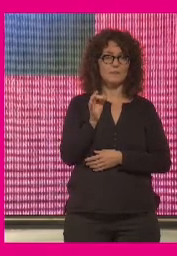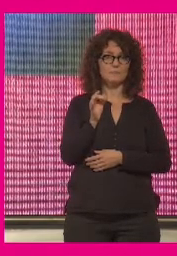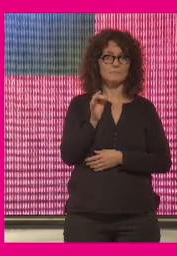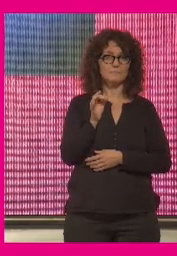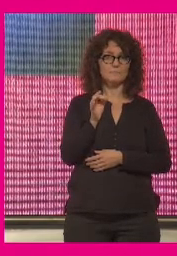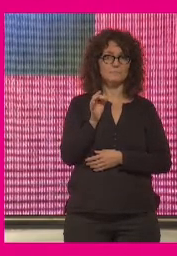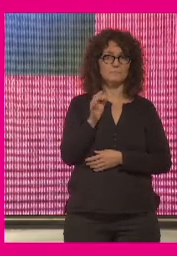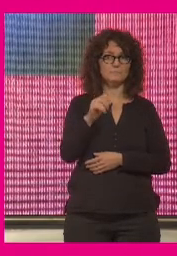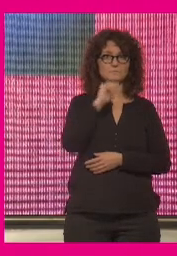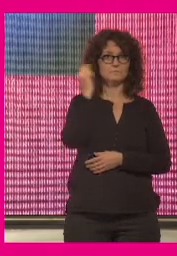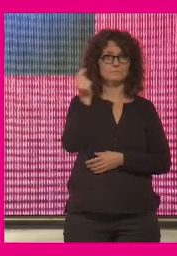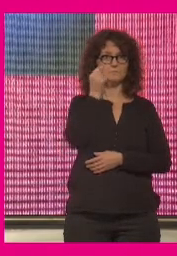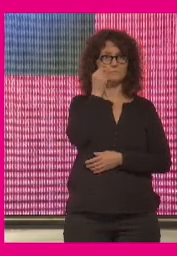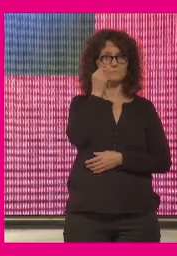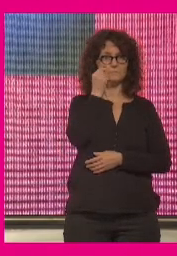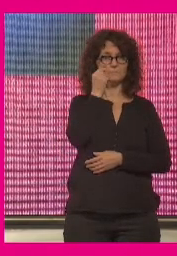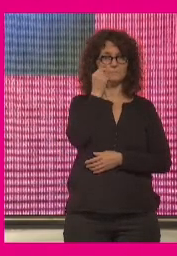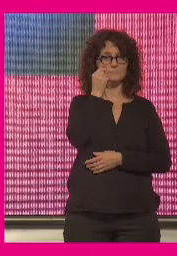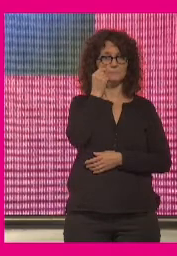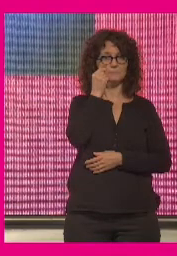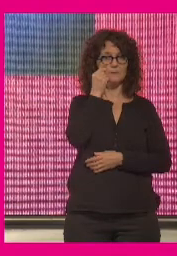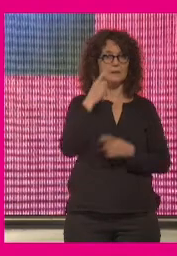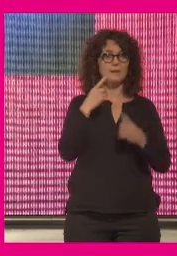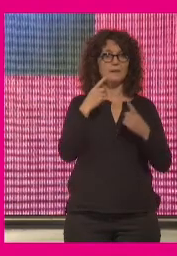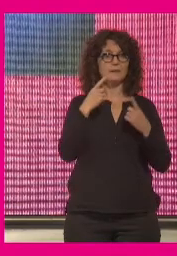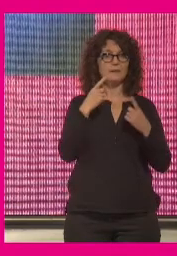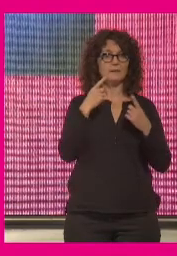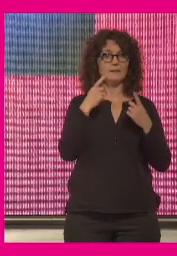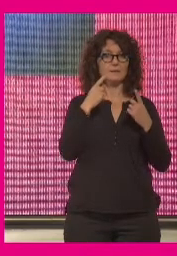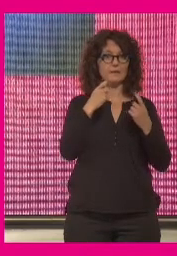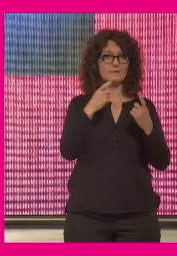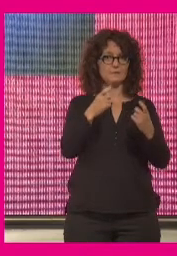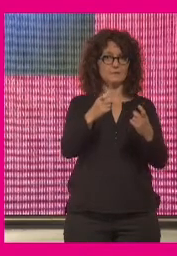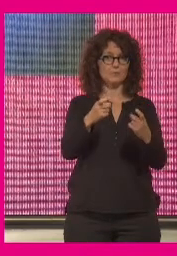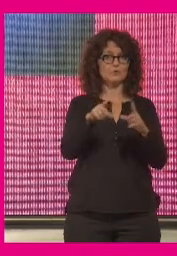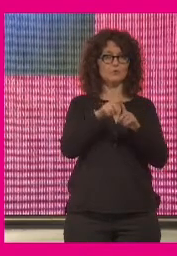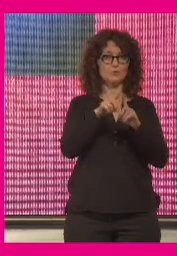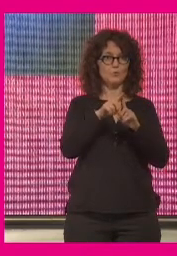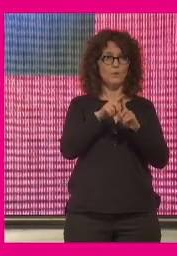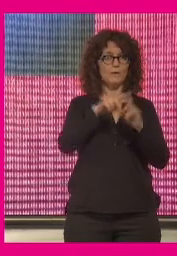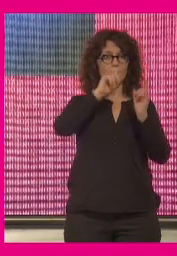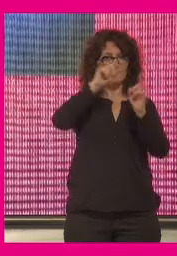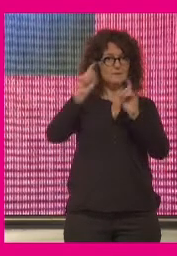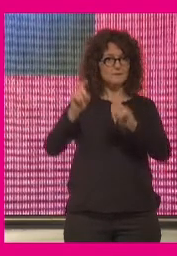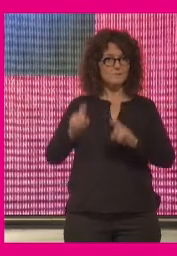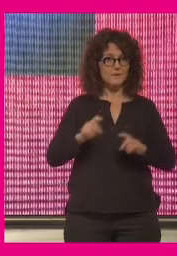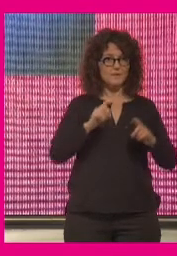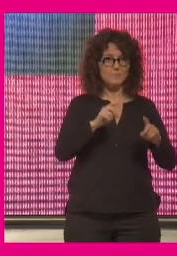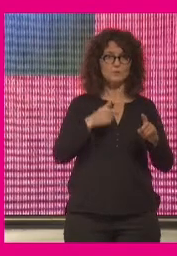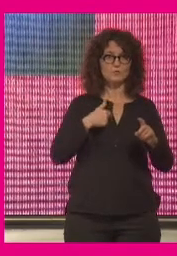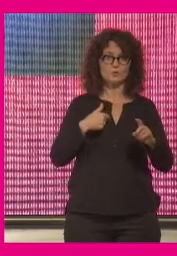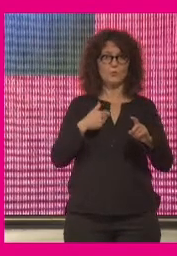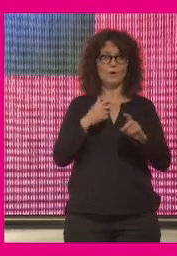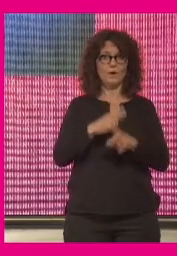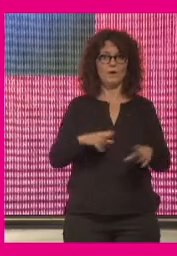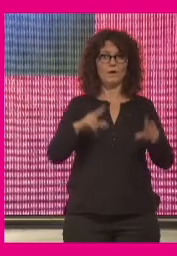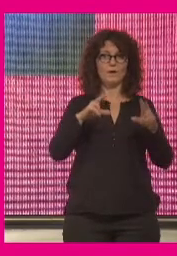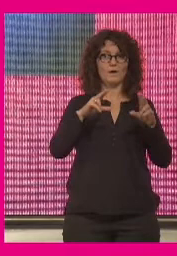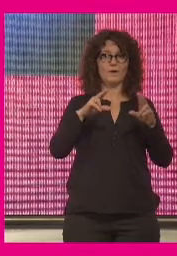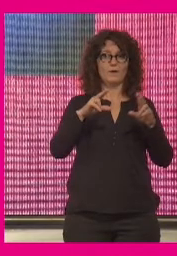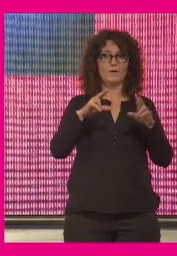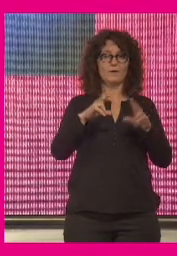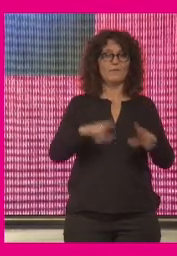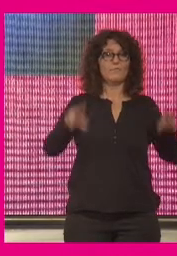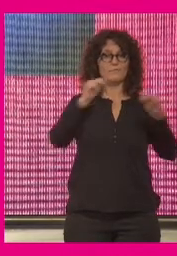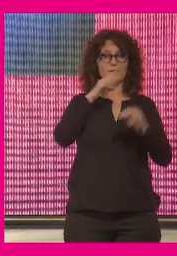cuánto había de necesario y cuánto había de superfluo en muchos de nuestros desplazamientos o en la presencia física yo creo que ahora